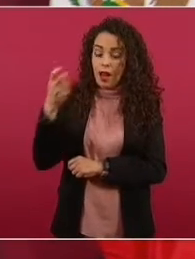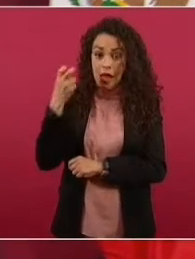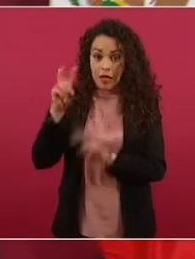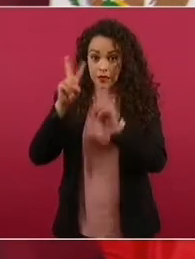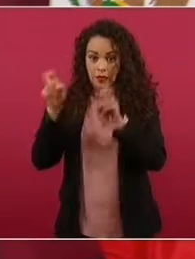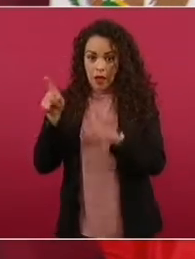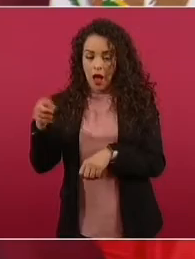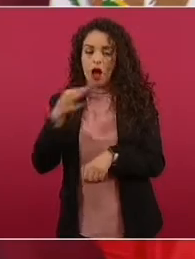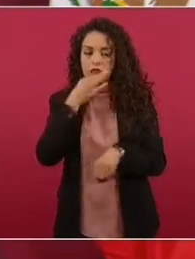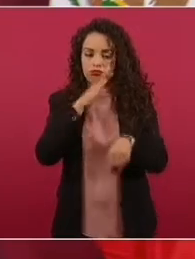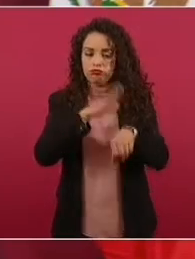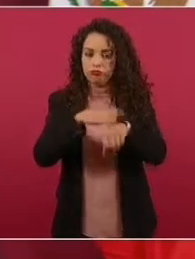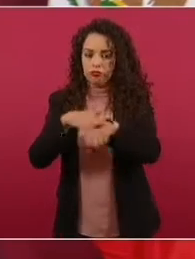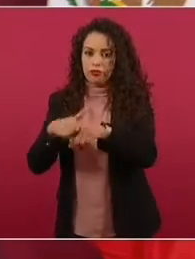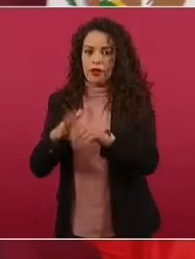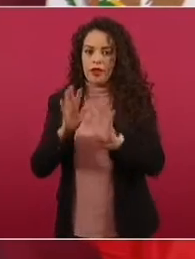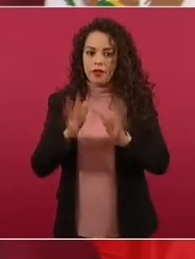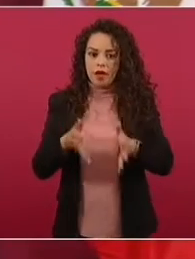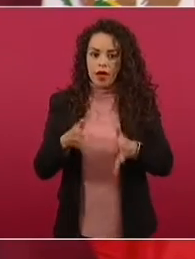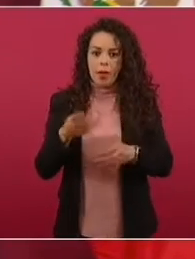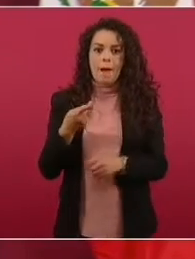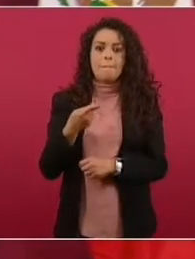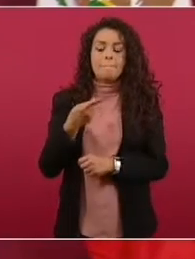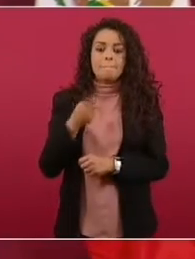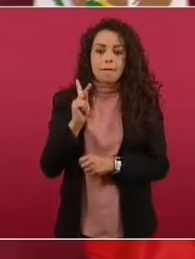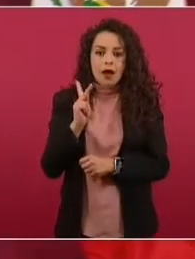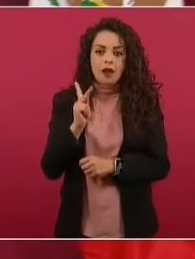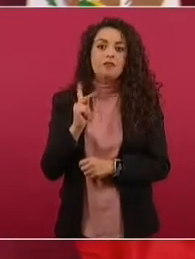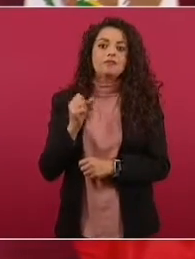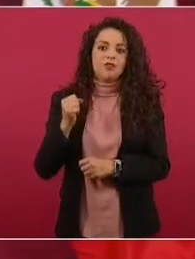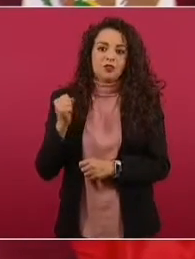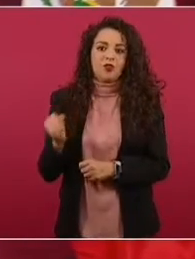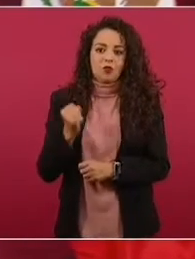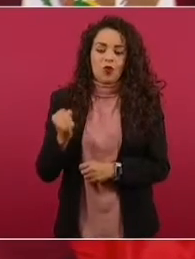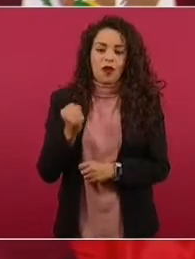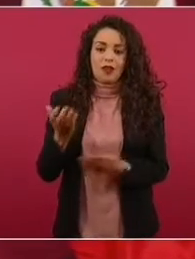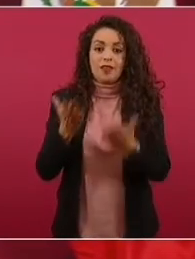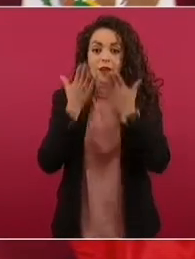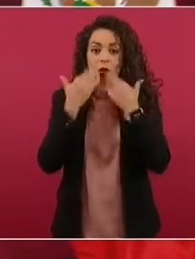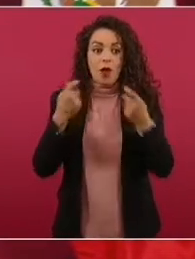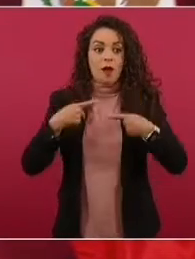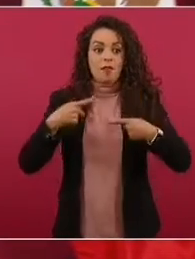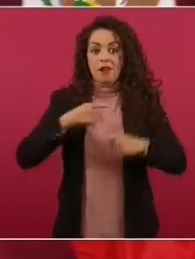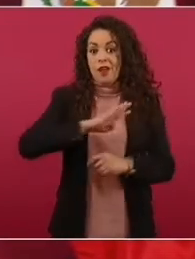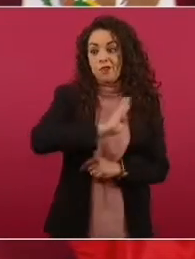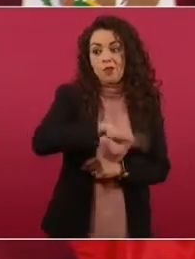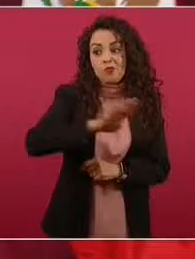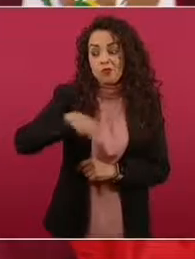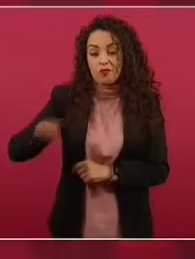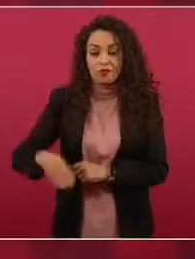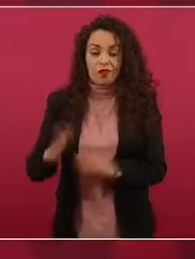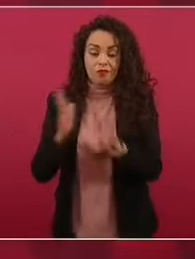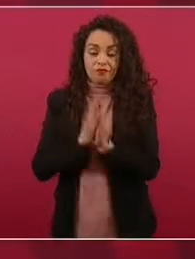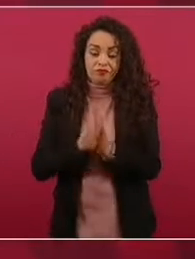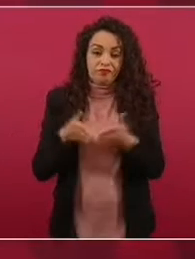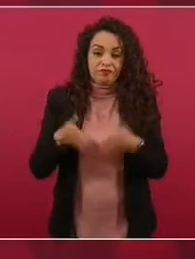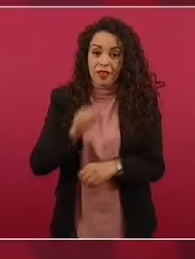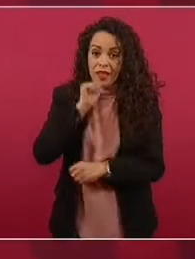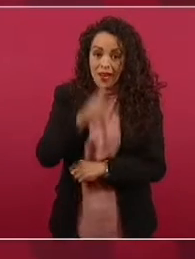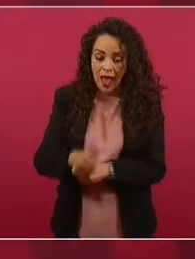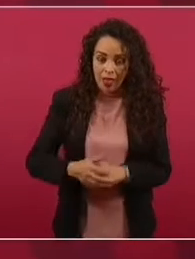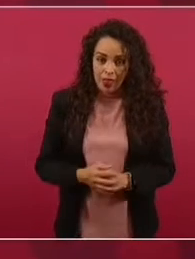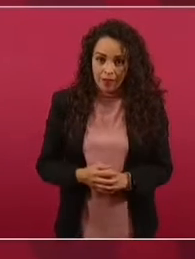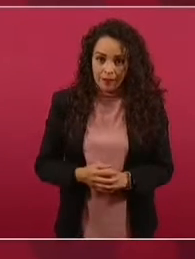Afortunadamente no hay fallecimientos, decirle a la gente que no